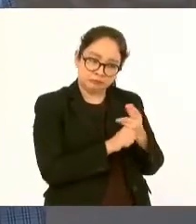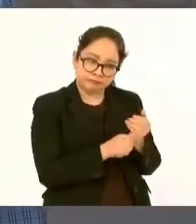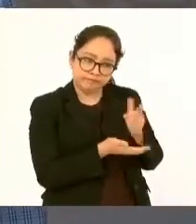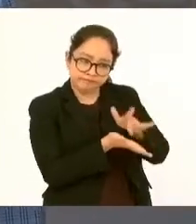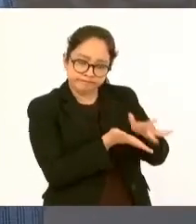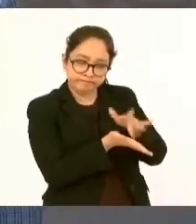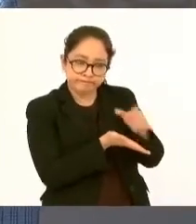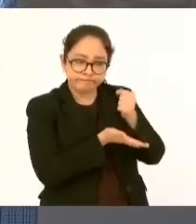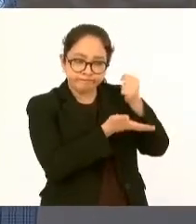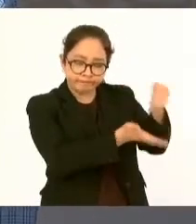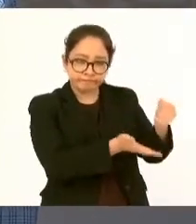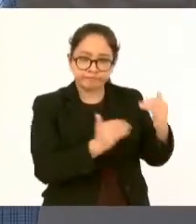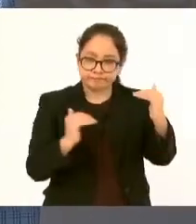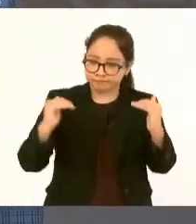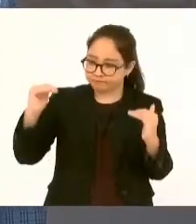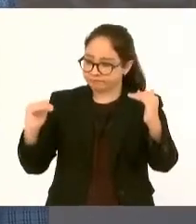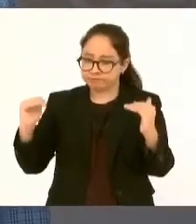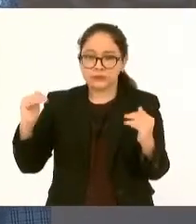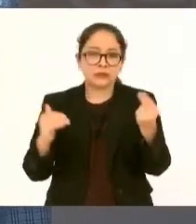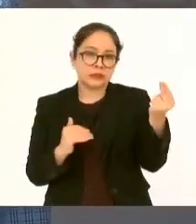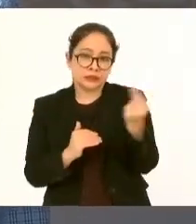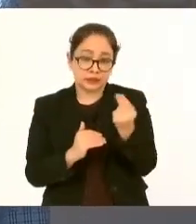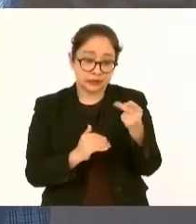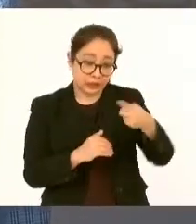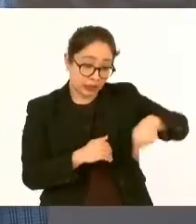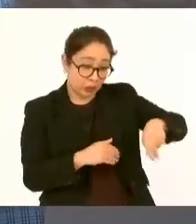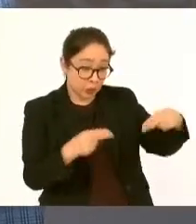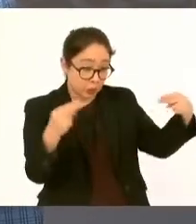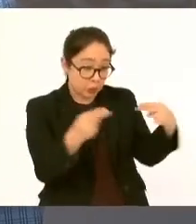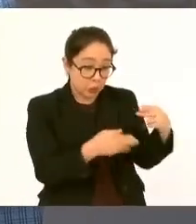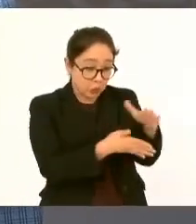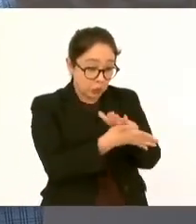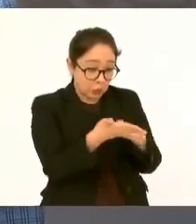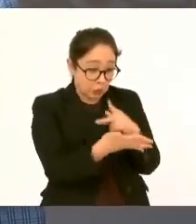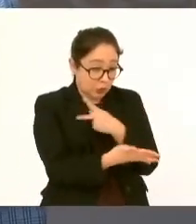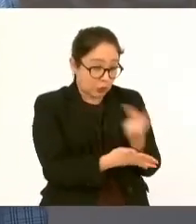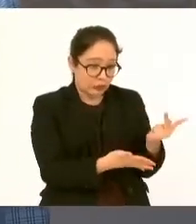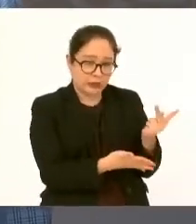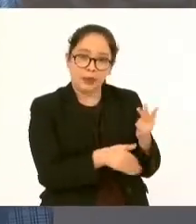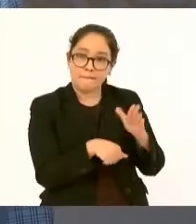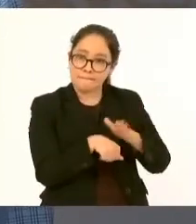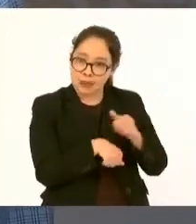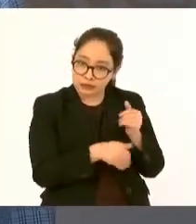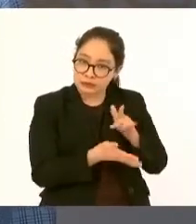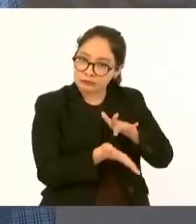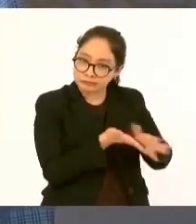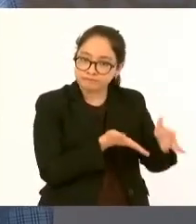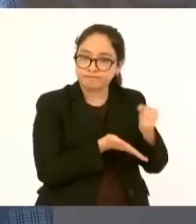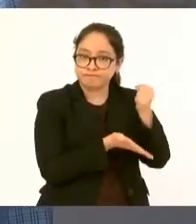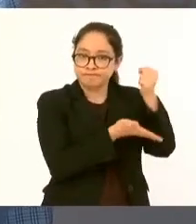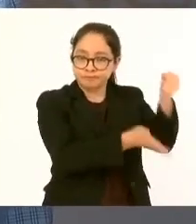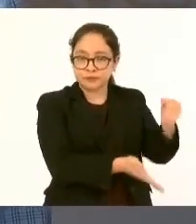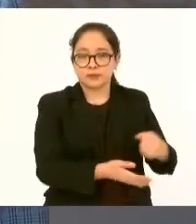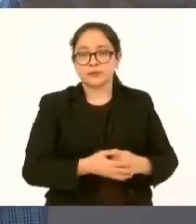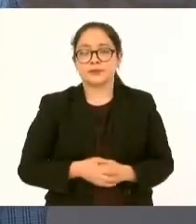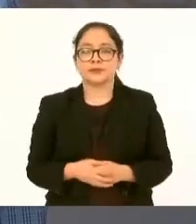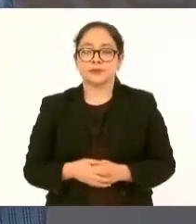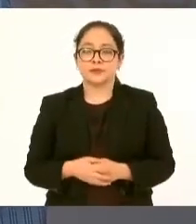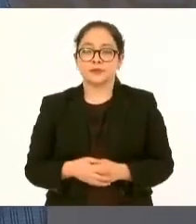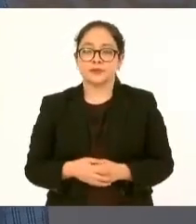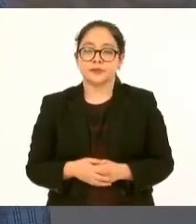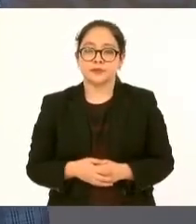hay que darle más al que tiene menos también aquí